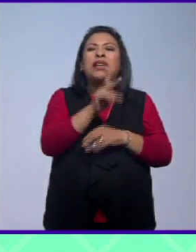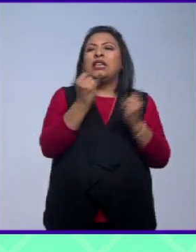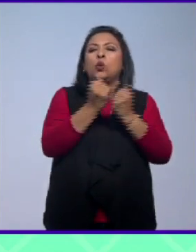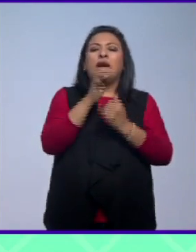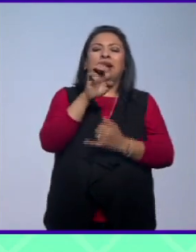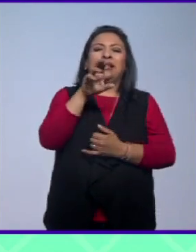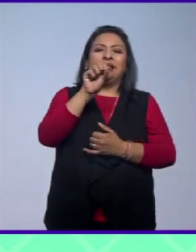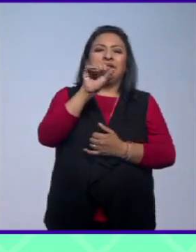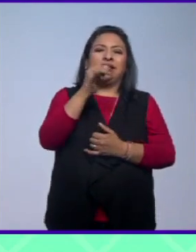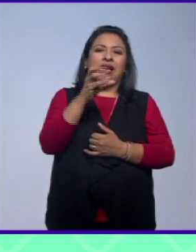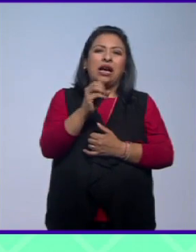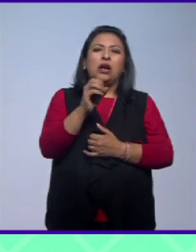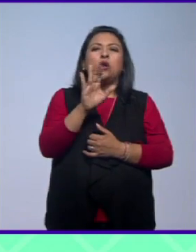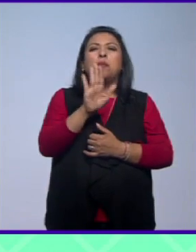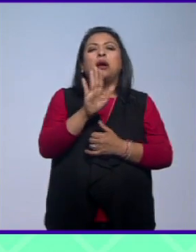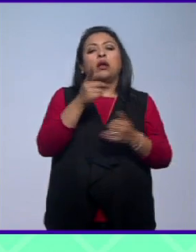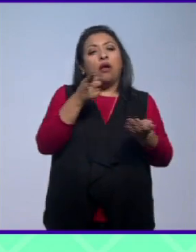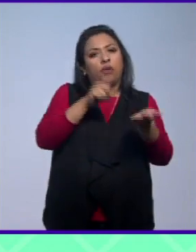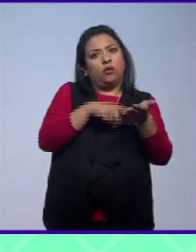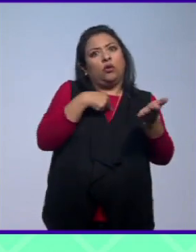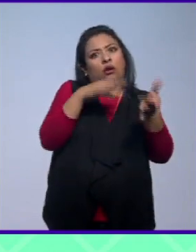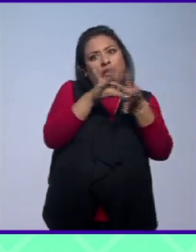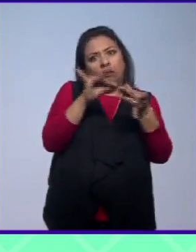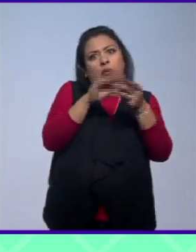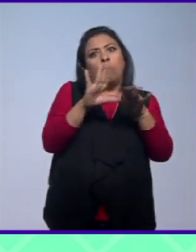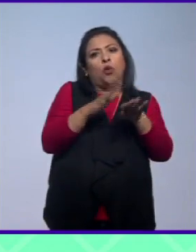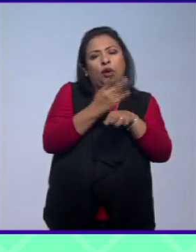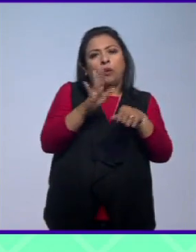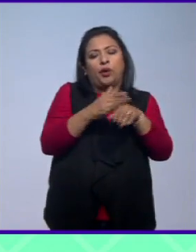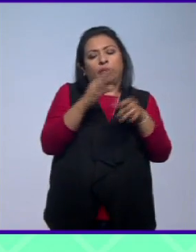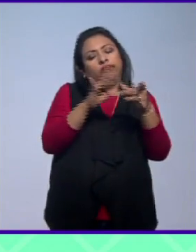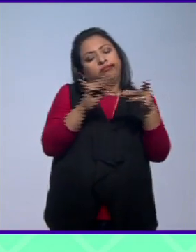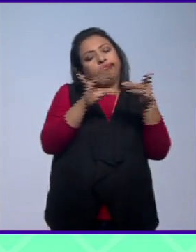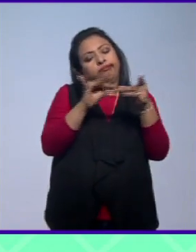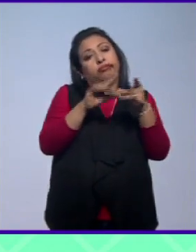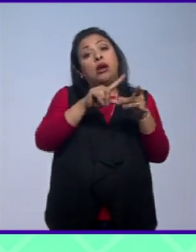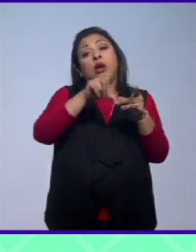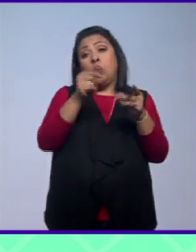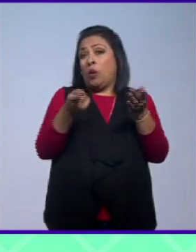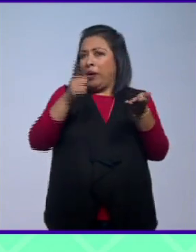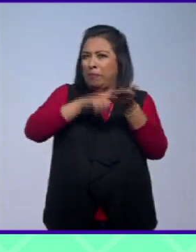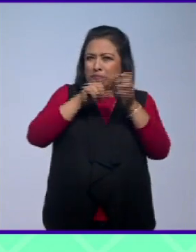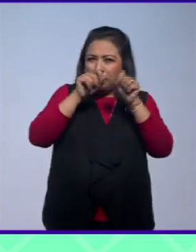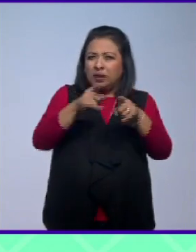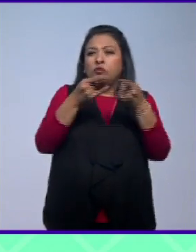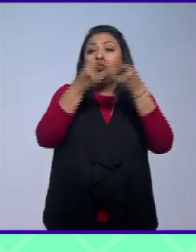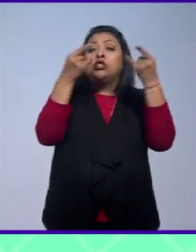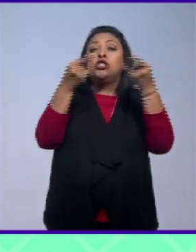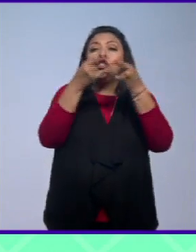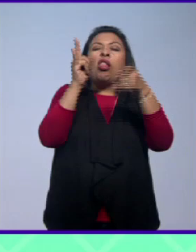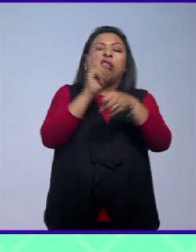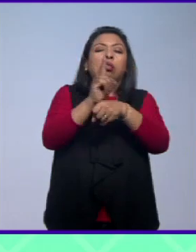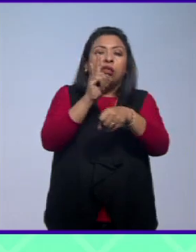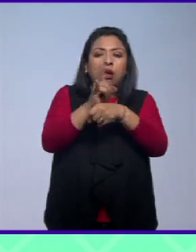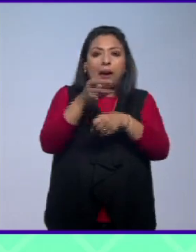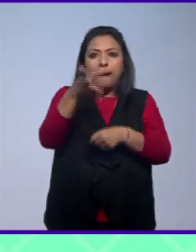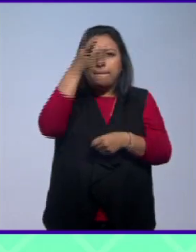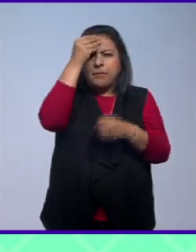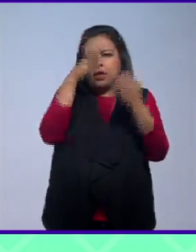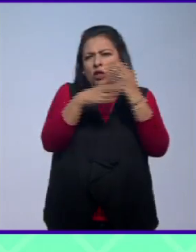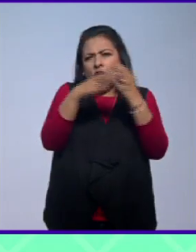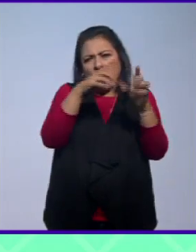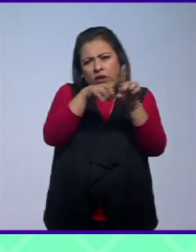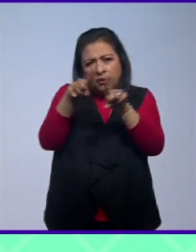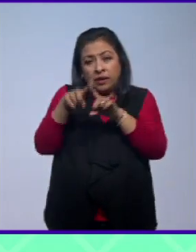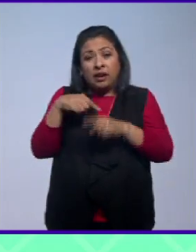como que es una cierta argumentación y a través de la historia ficticia pues vas aprendiendo cosas entonces en ese sentido